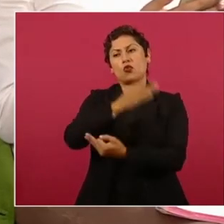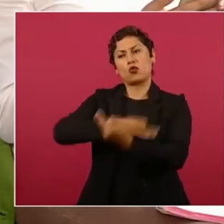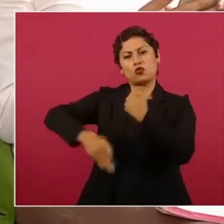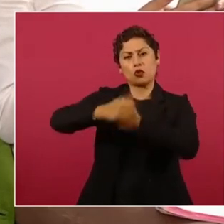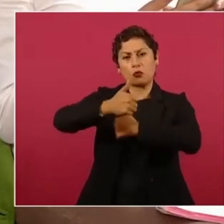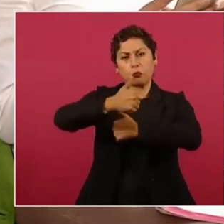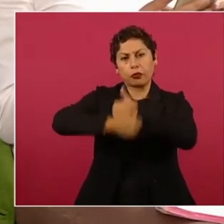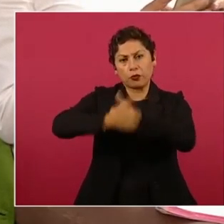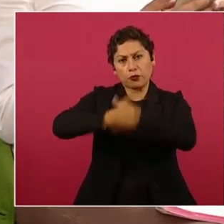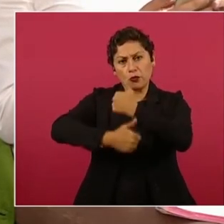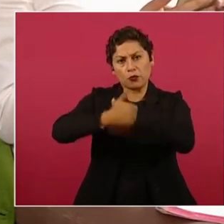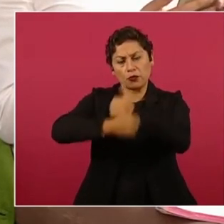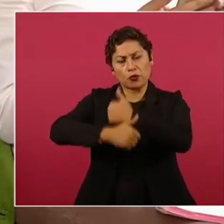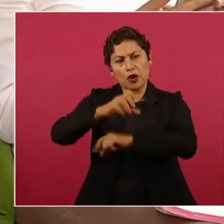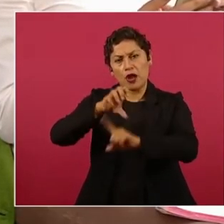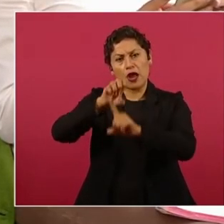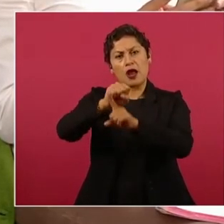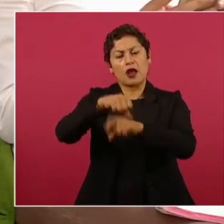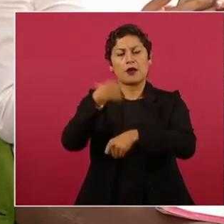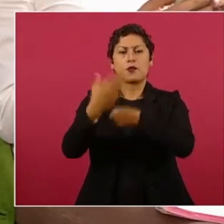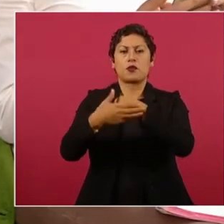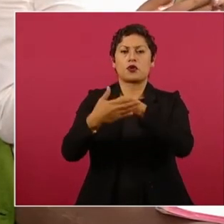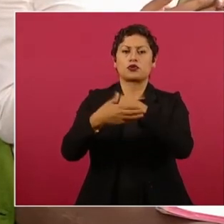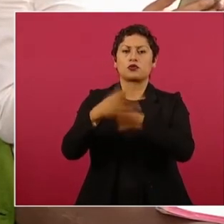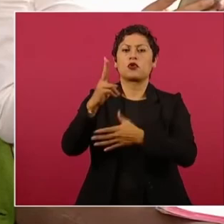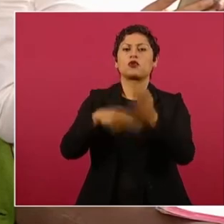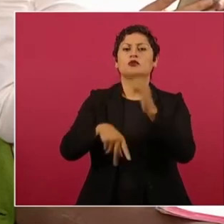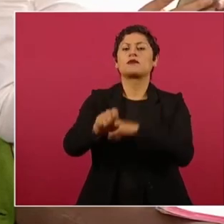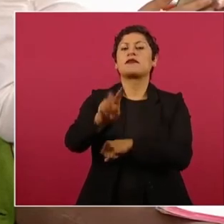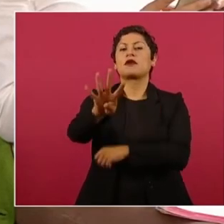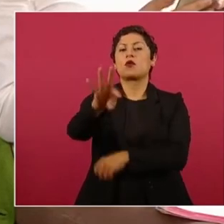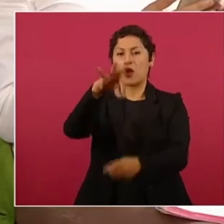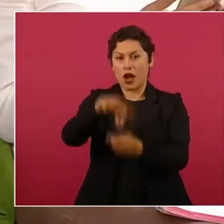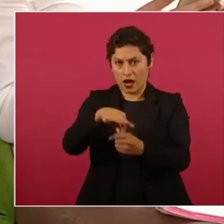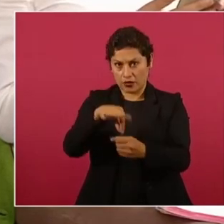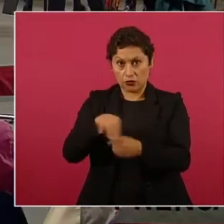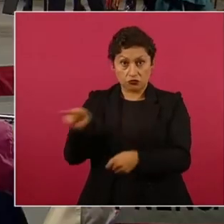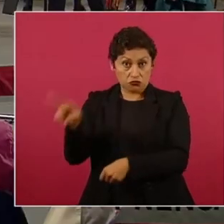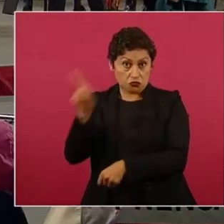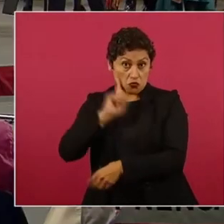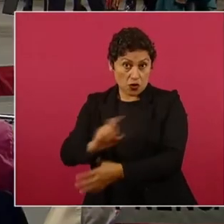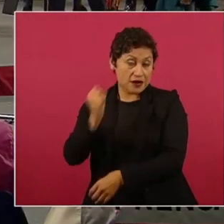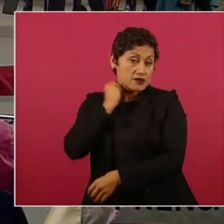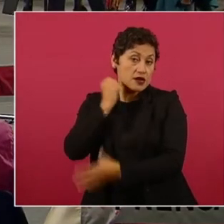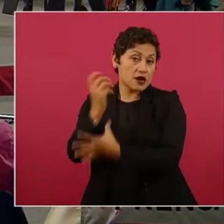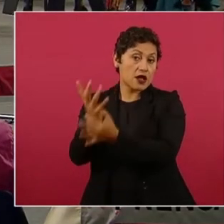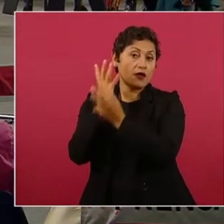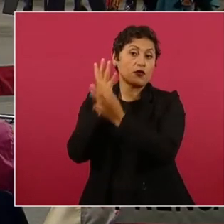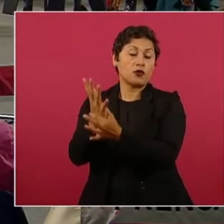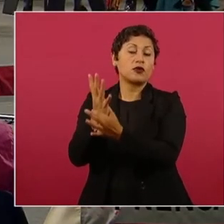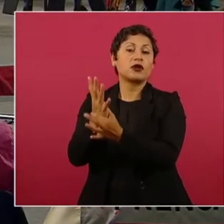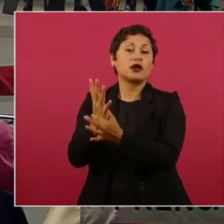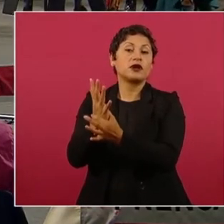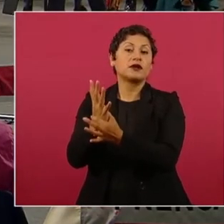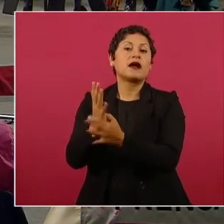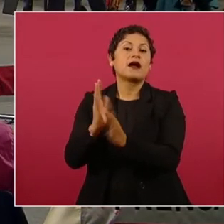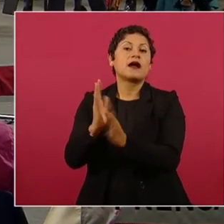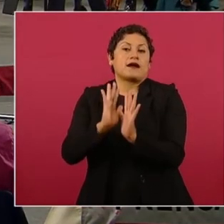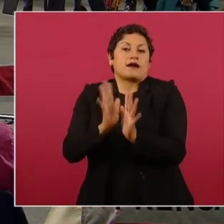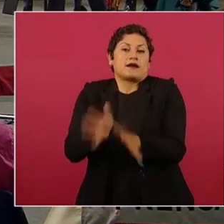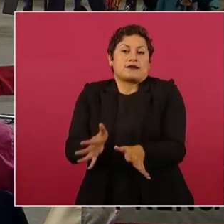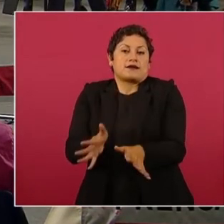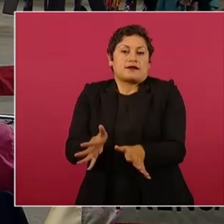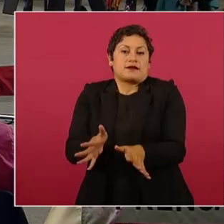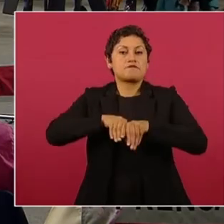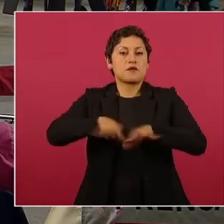contender en la elección del 2024? La senadora señaló que se han desplegado acciones de